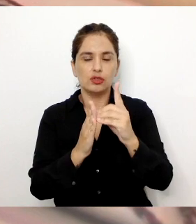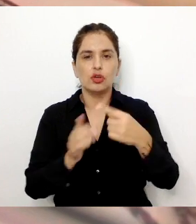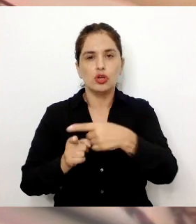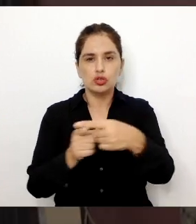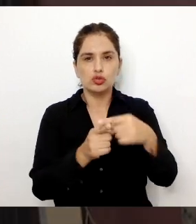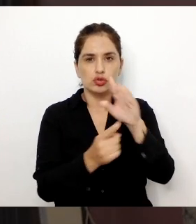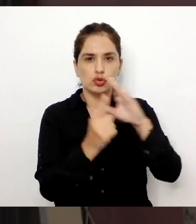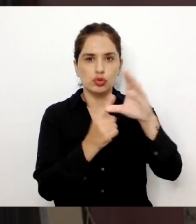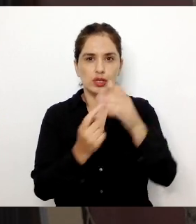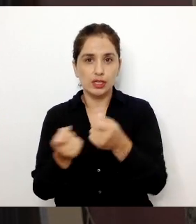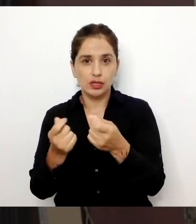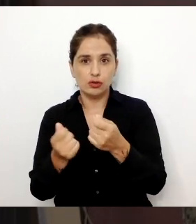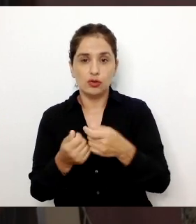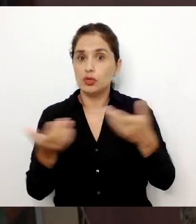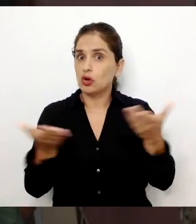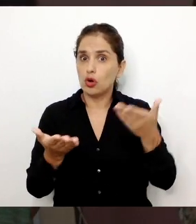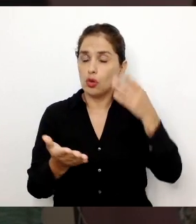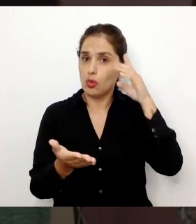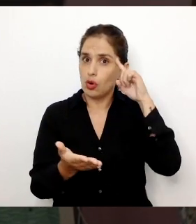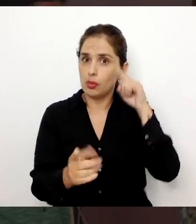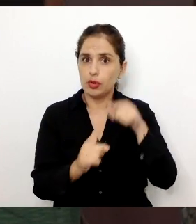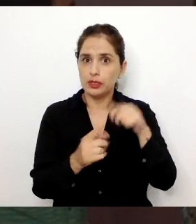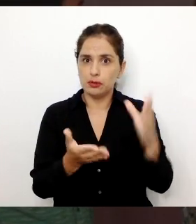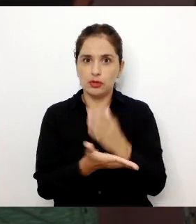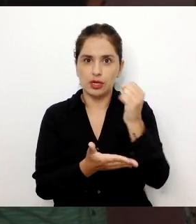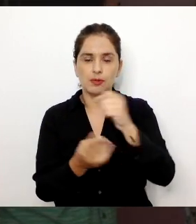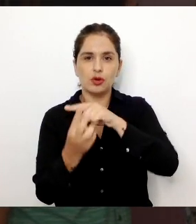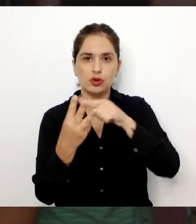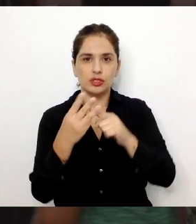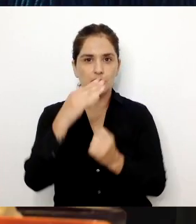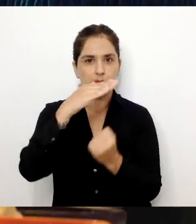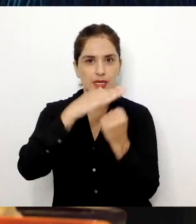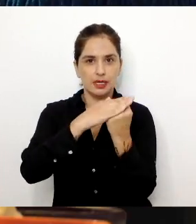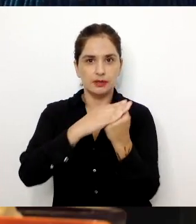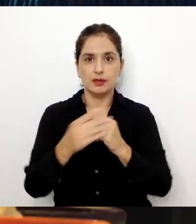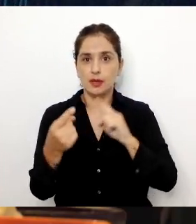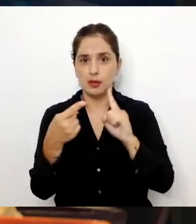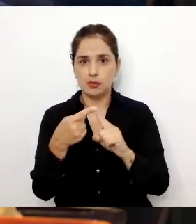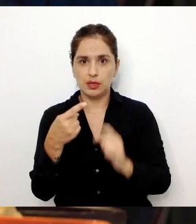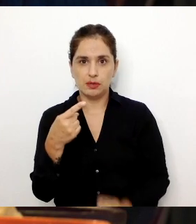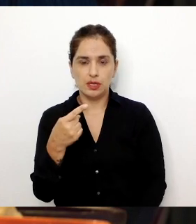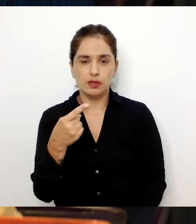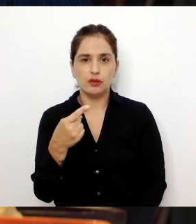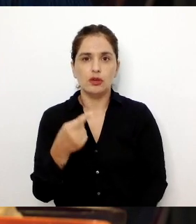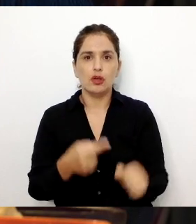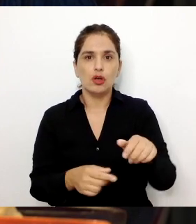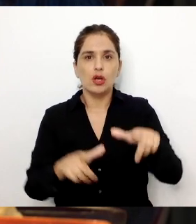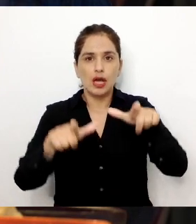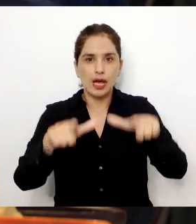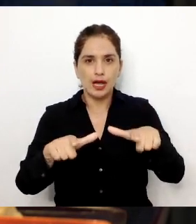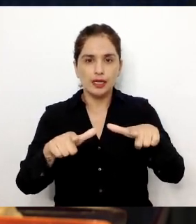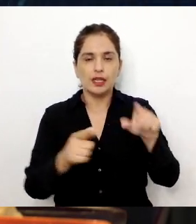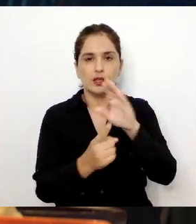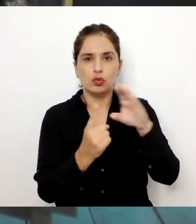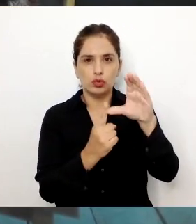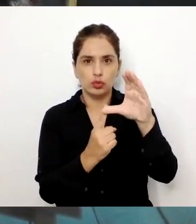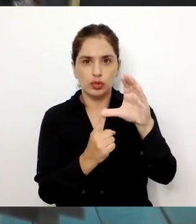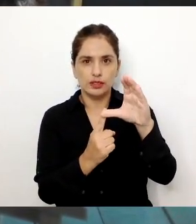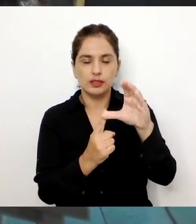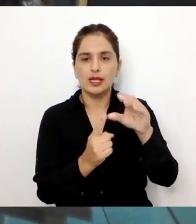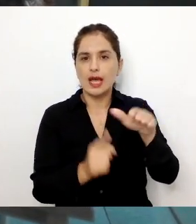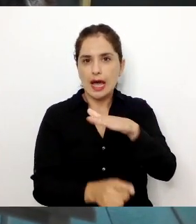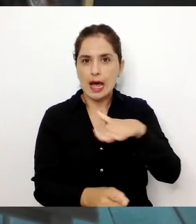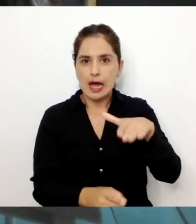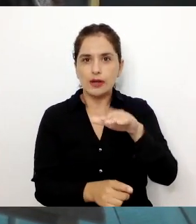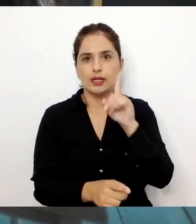económico del país. ¿Cómo hacemos esto? A través de tres grandes pilares. Primero, a través de nuestra área de culturas. Esta